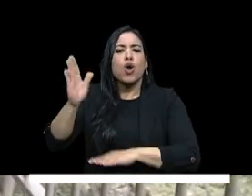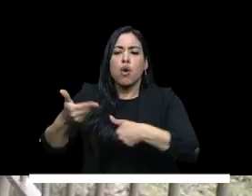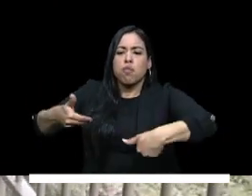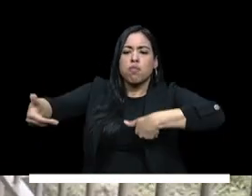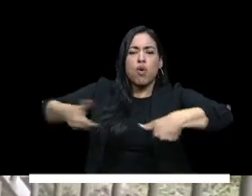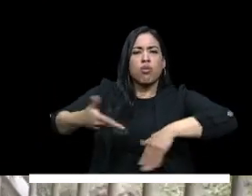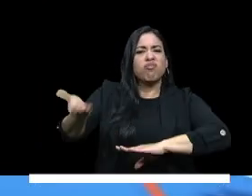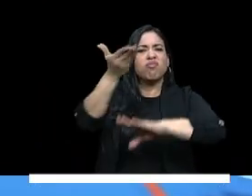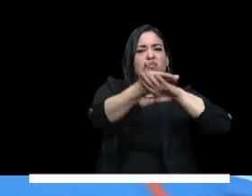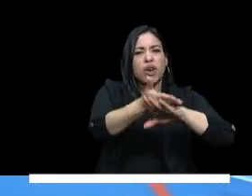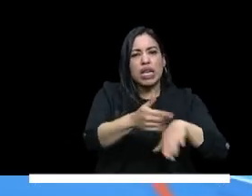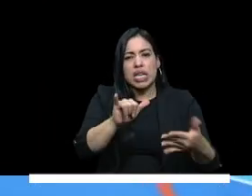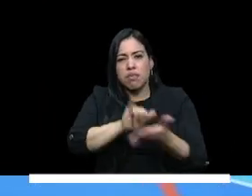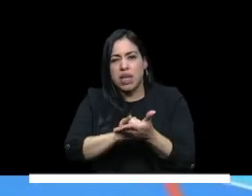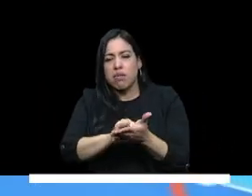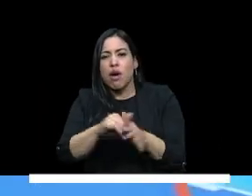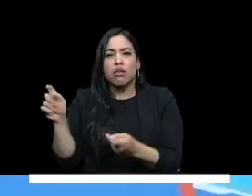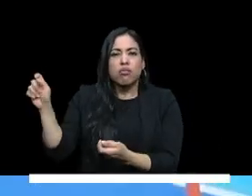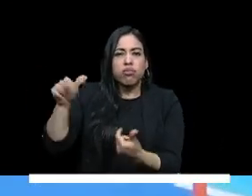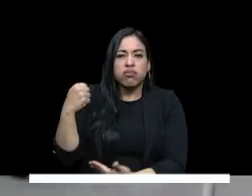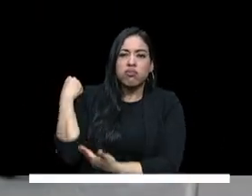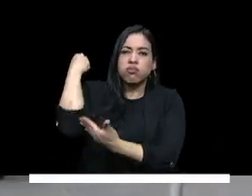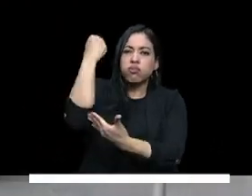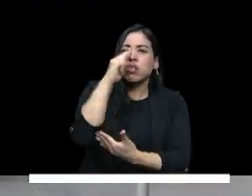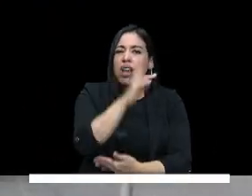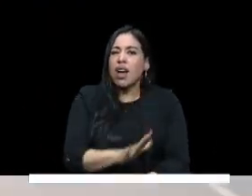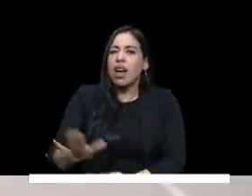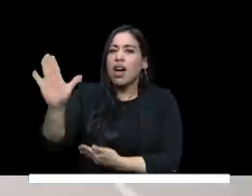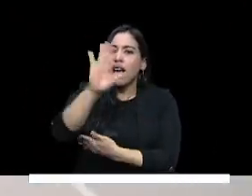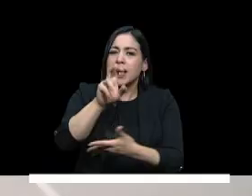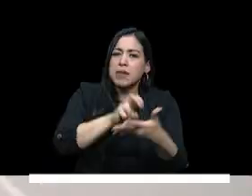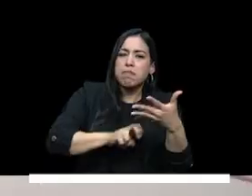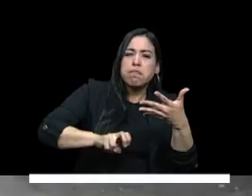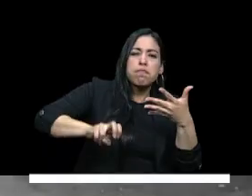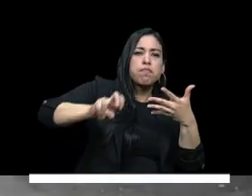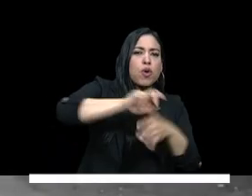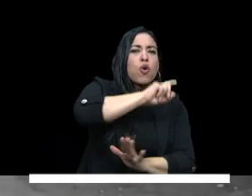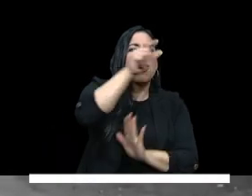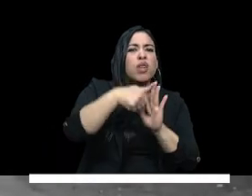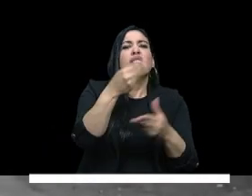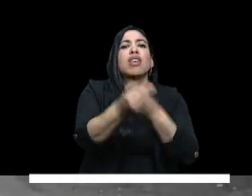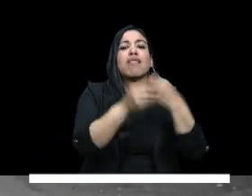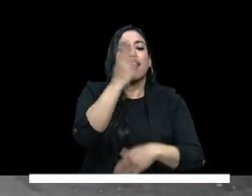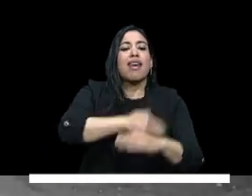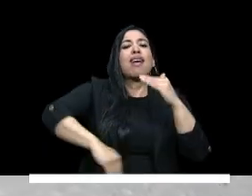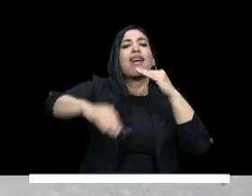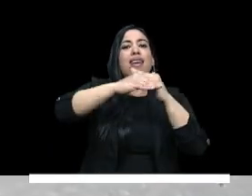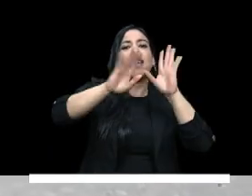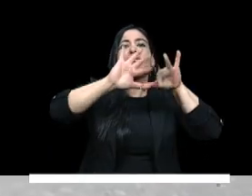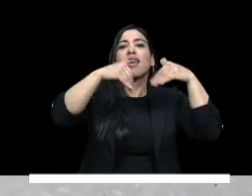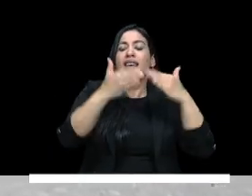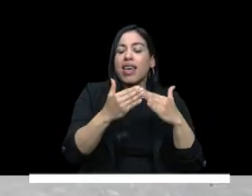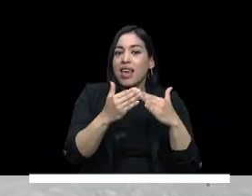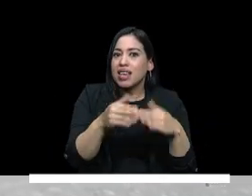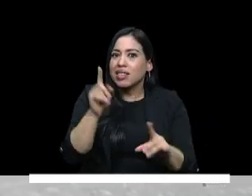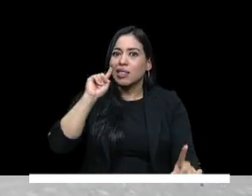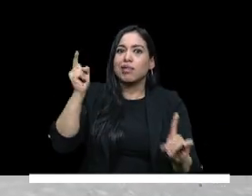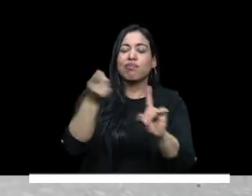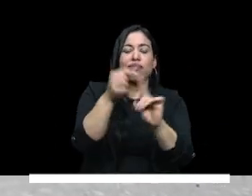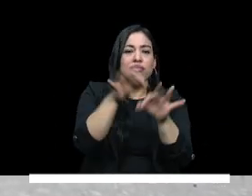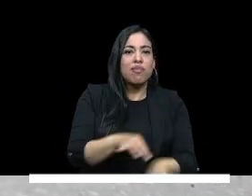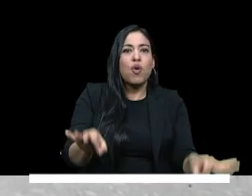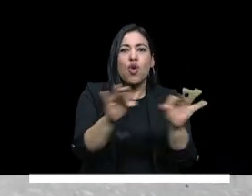propuestas para mejorar y ampliar la financiación en todos los niveles educativos? la equidad en la educación es una meta